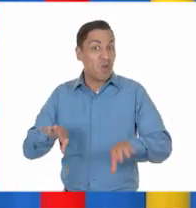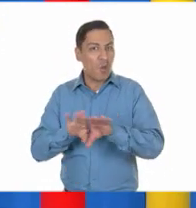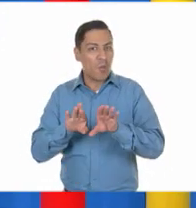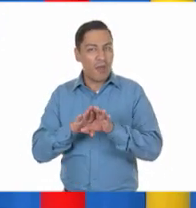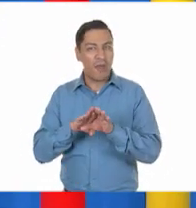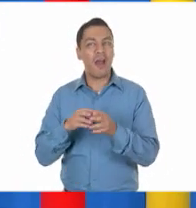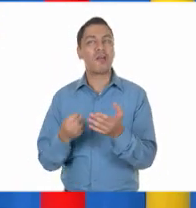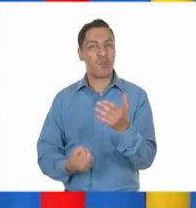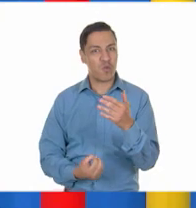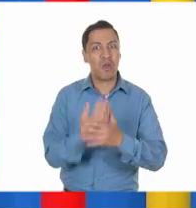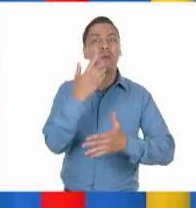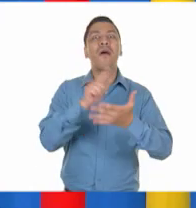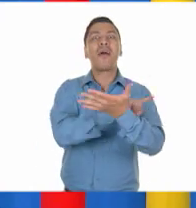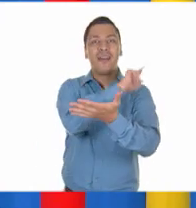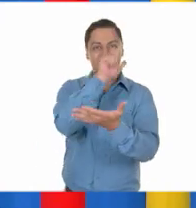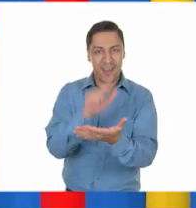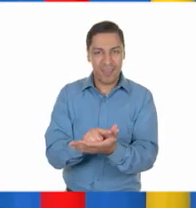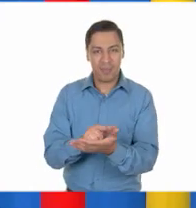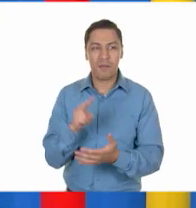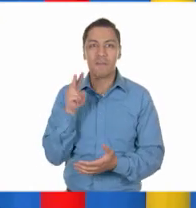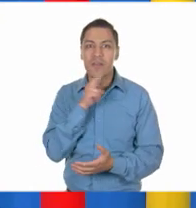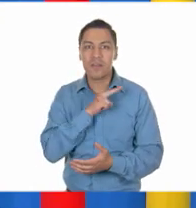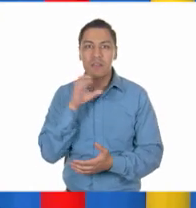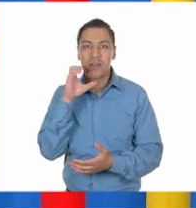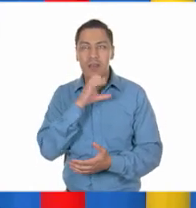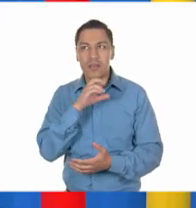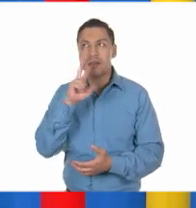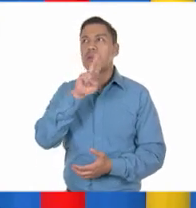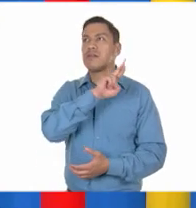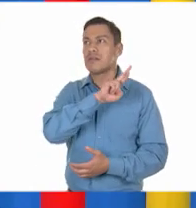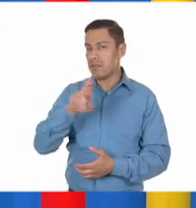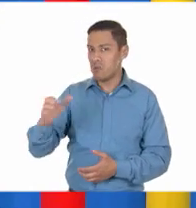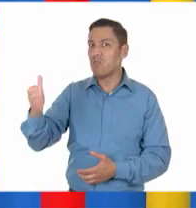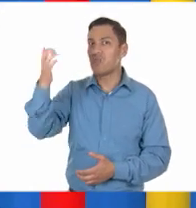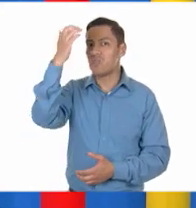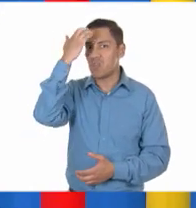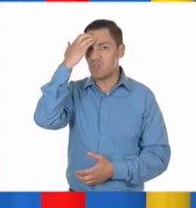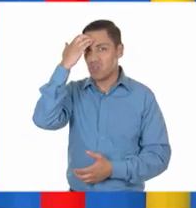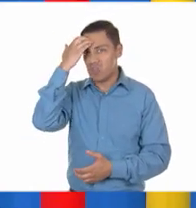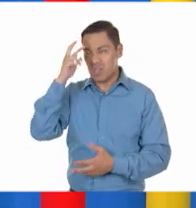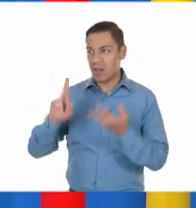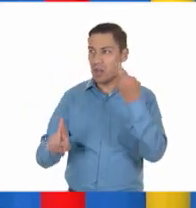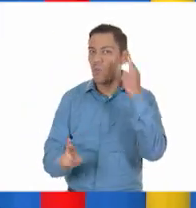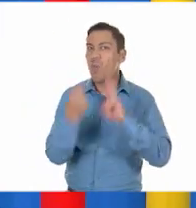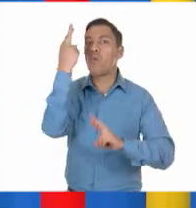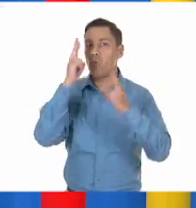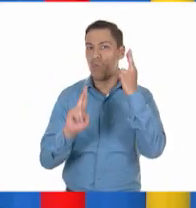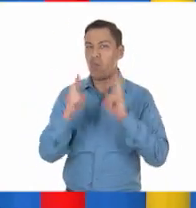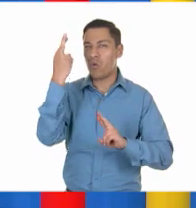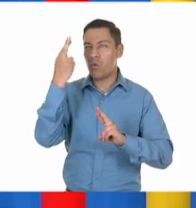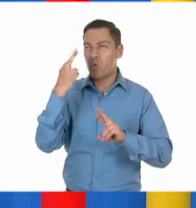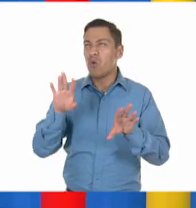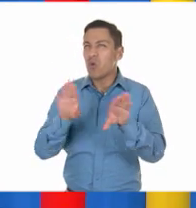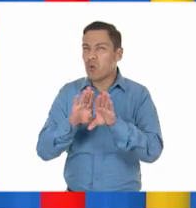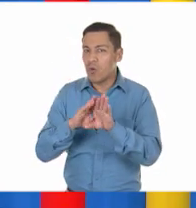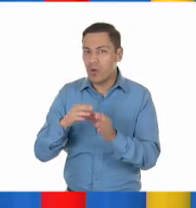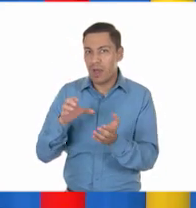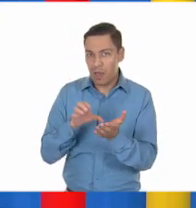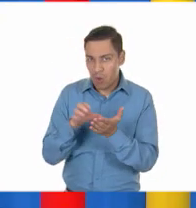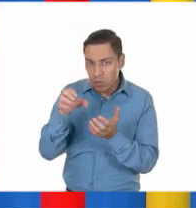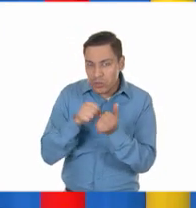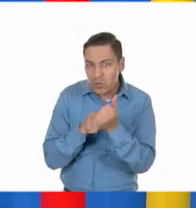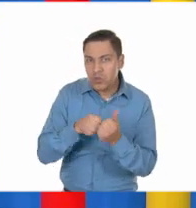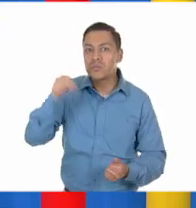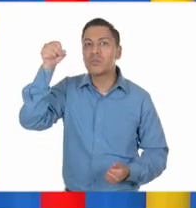leyes. Para Carranza, era momento de reconocer y legitimar la lucha de la revolución por medio de una constitución que